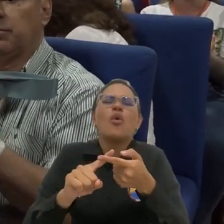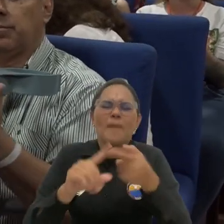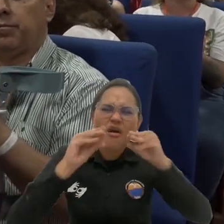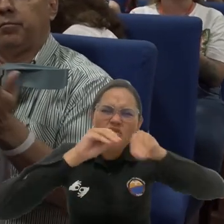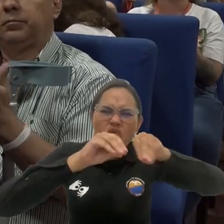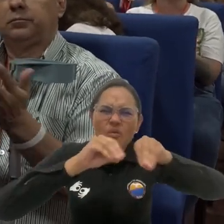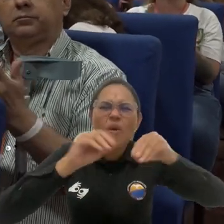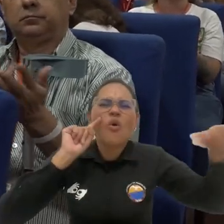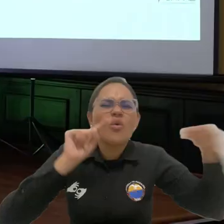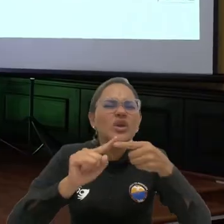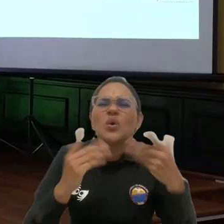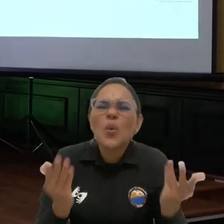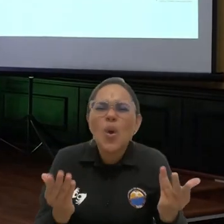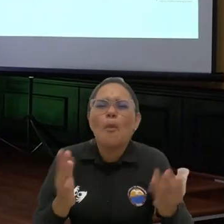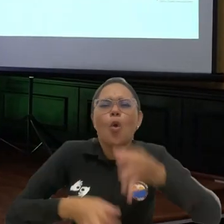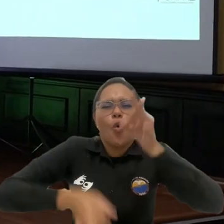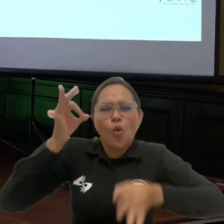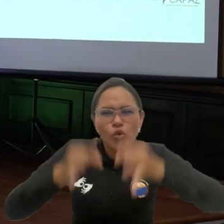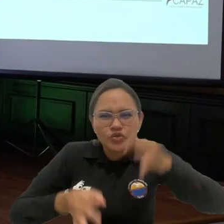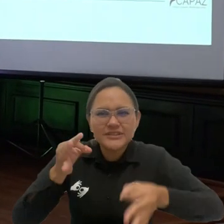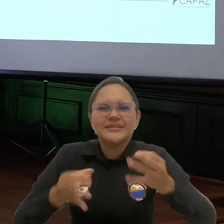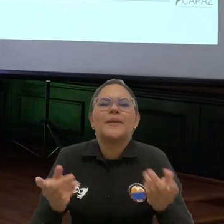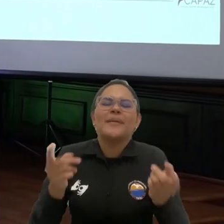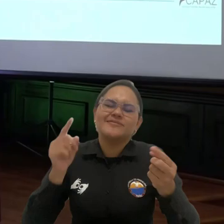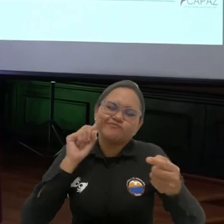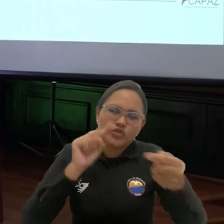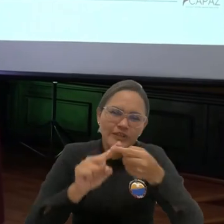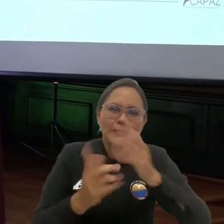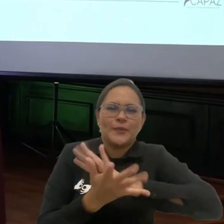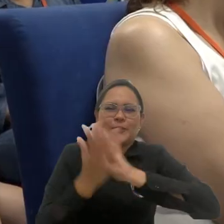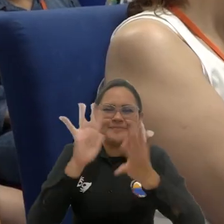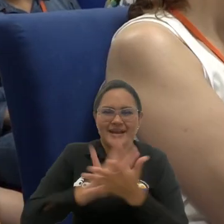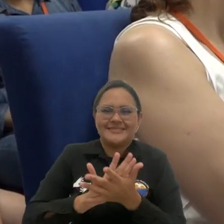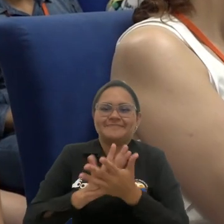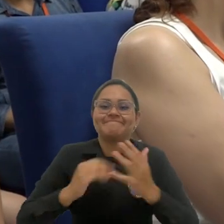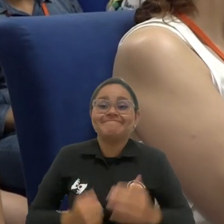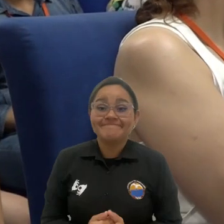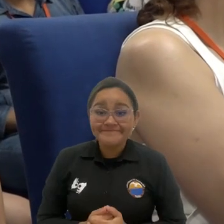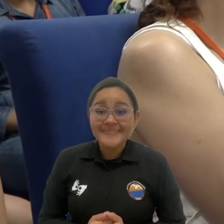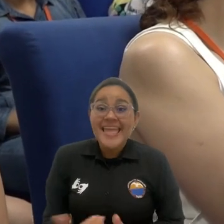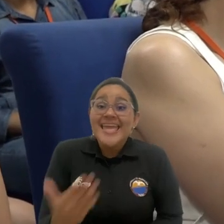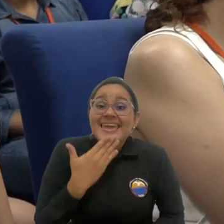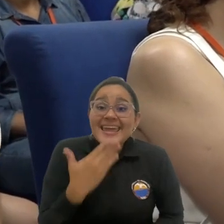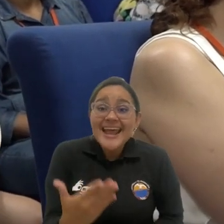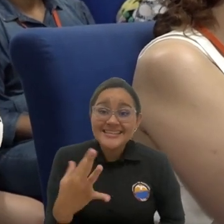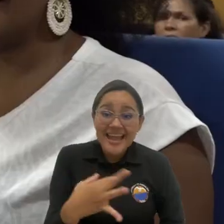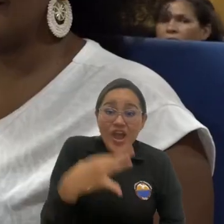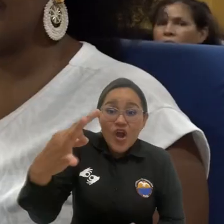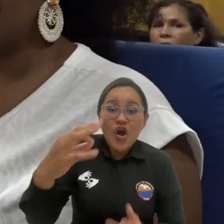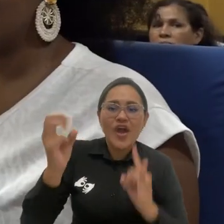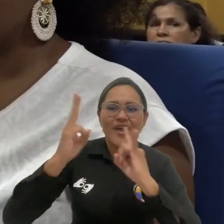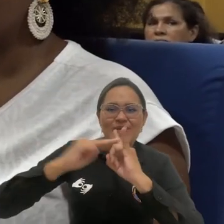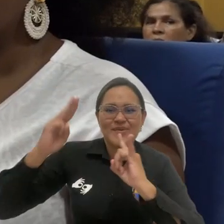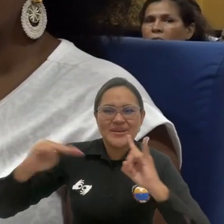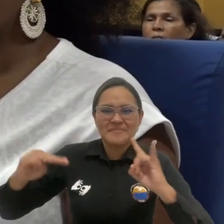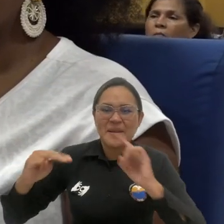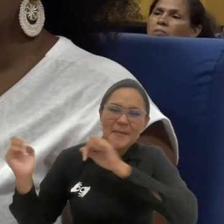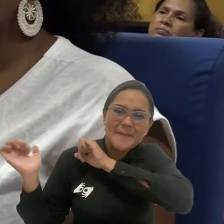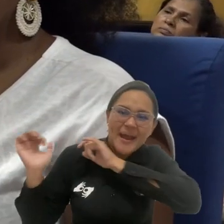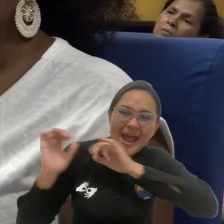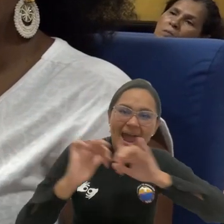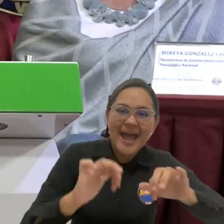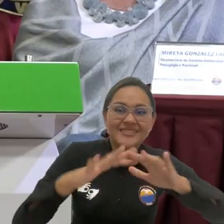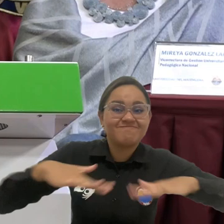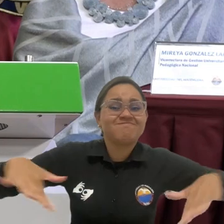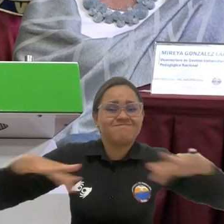formación en asuntos relacionados con justicia y construcción de paz. Muchas gracias por escoger la Universidad del Magdalena como epicentro de